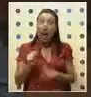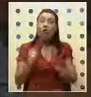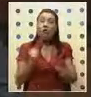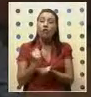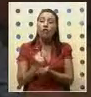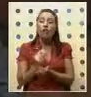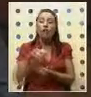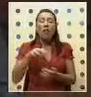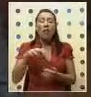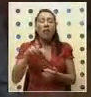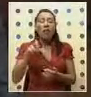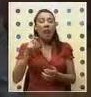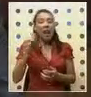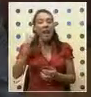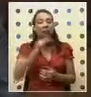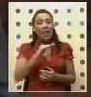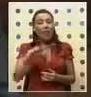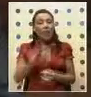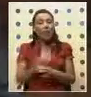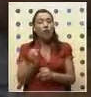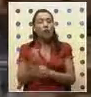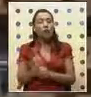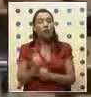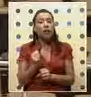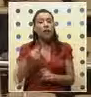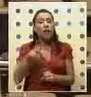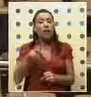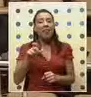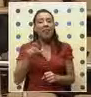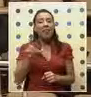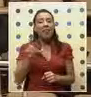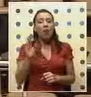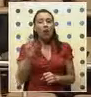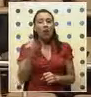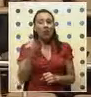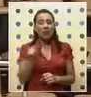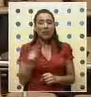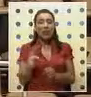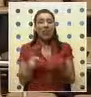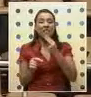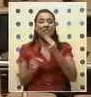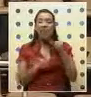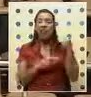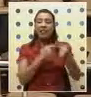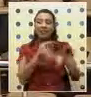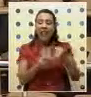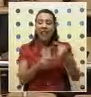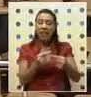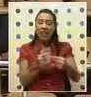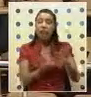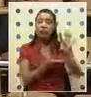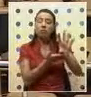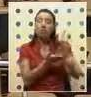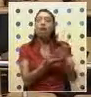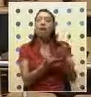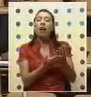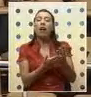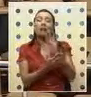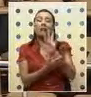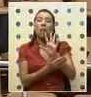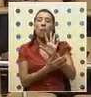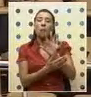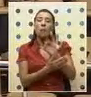Nelson Mandela para la Infancia y la Fundación Mandela Rodes. Por su vida y trayectoria y su ejemplo, Mandela recibió alrededor de 50